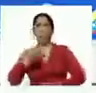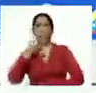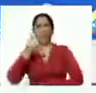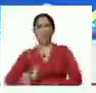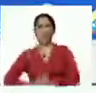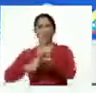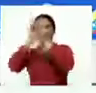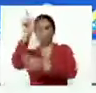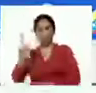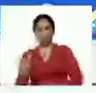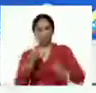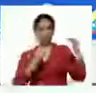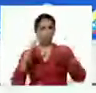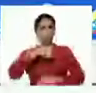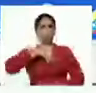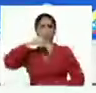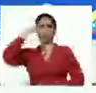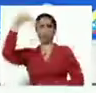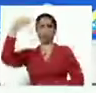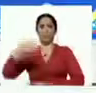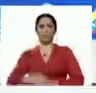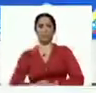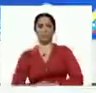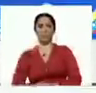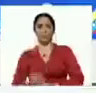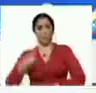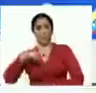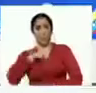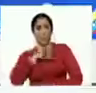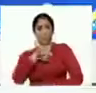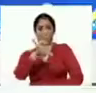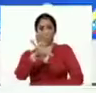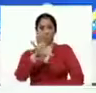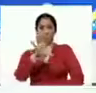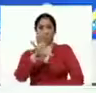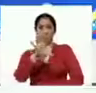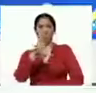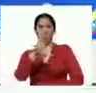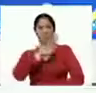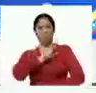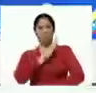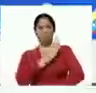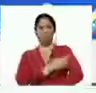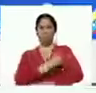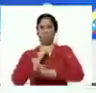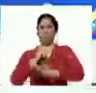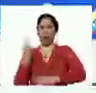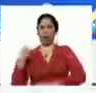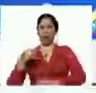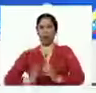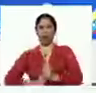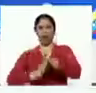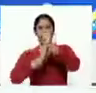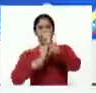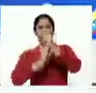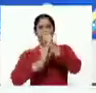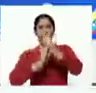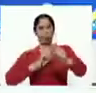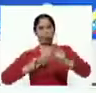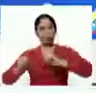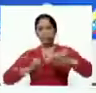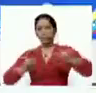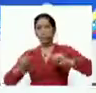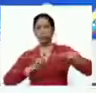liderazgo moral, espiritual de nuestro país. Una fortaleza de tener un liderazgo activo, dinámico,